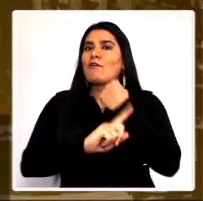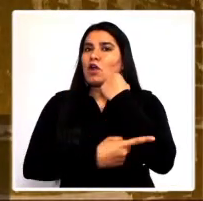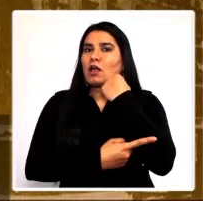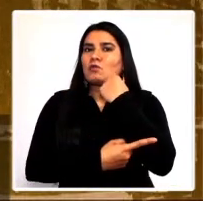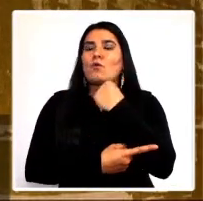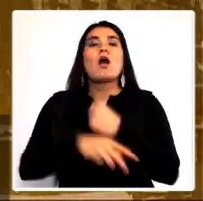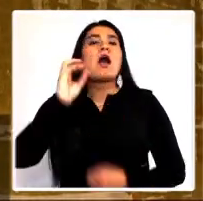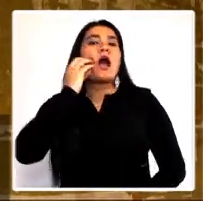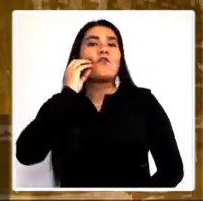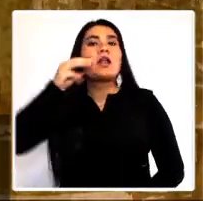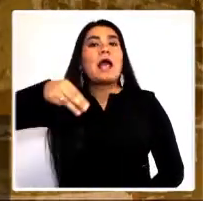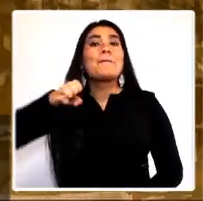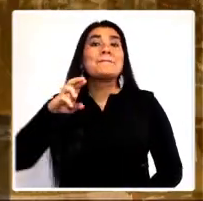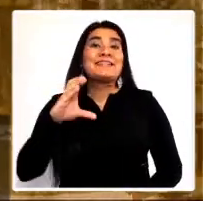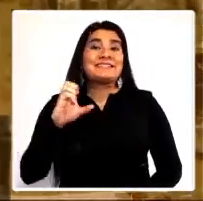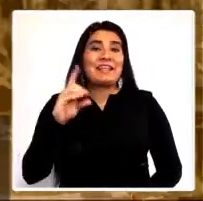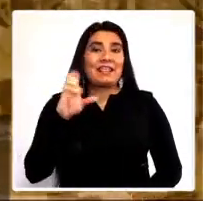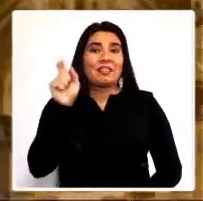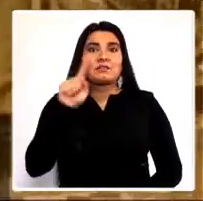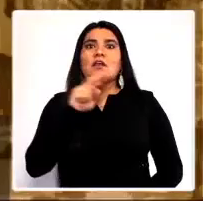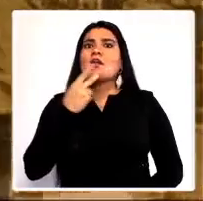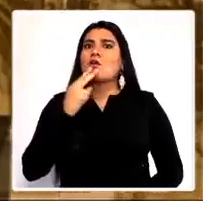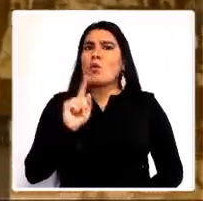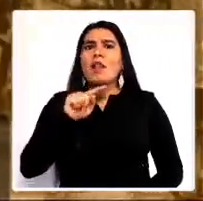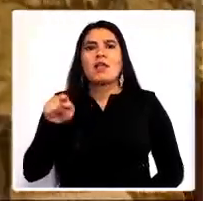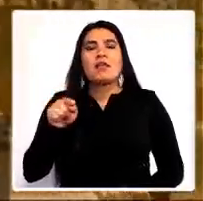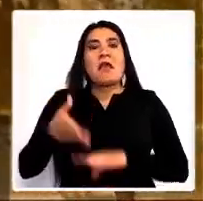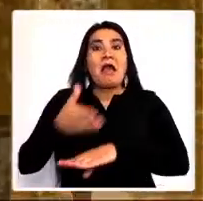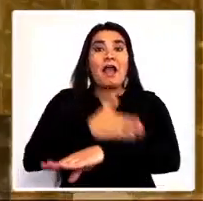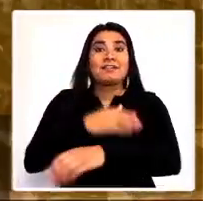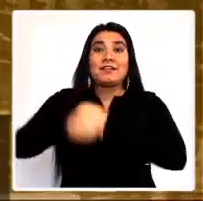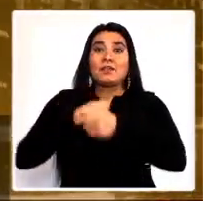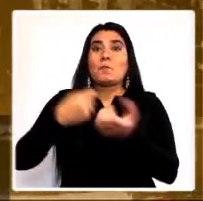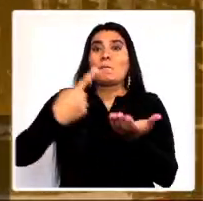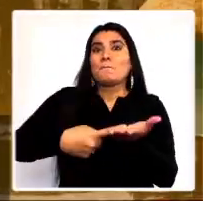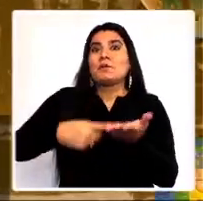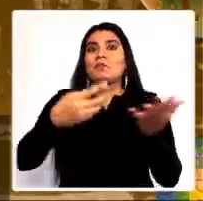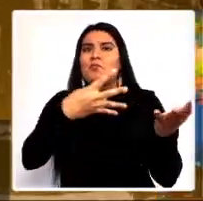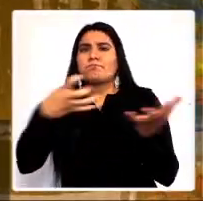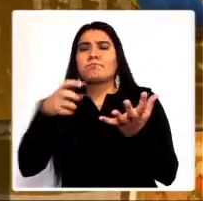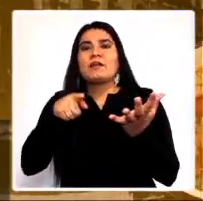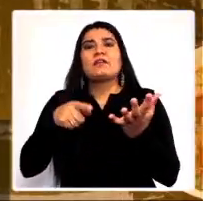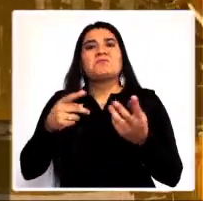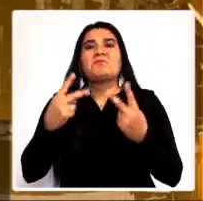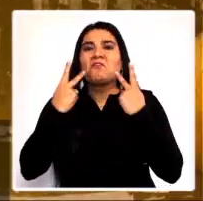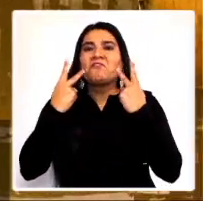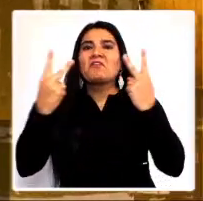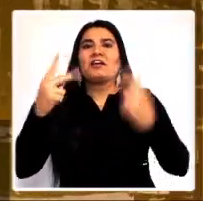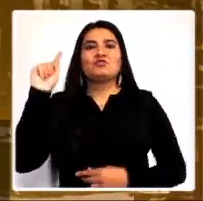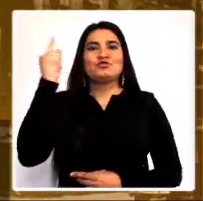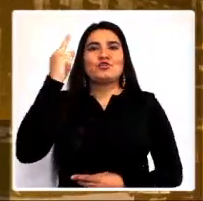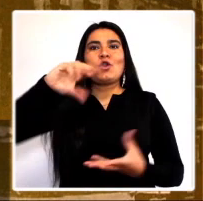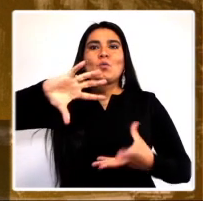Orgullosa nieta de Mercedes García, quien, desafiando los cánones sociales de inicios del siglo XX, era aficionada a viajar